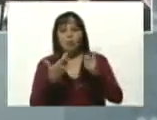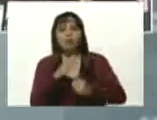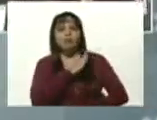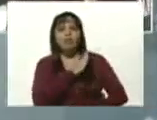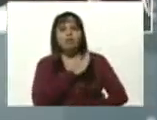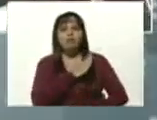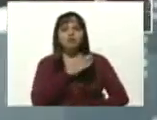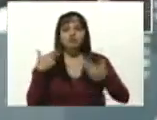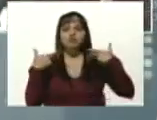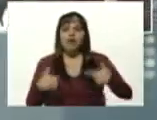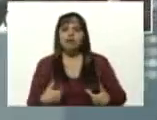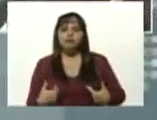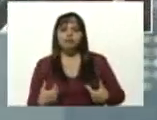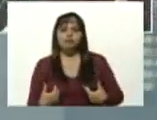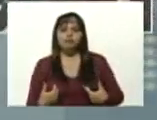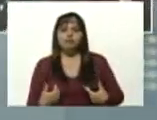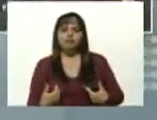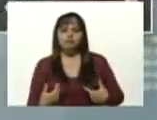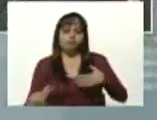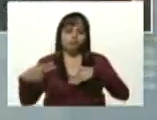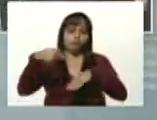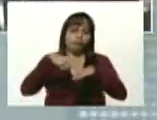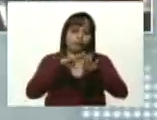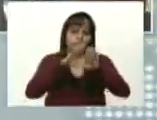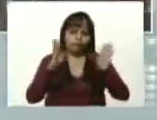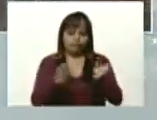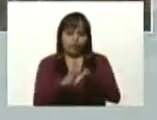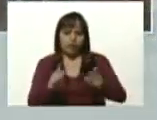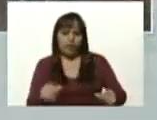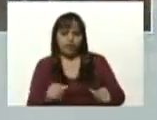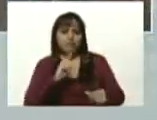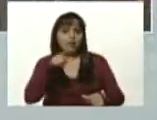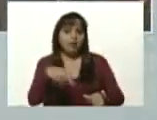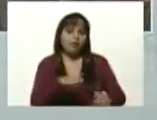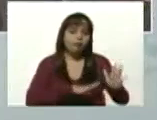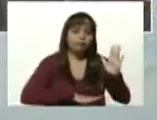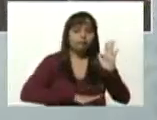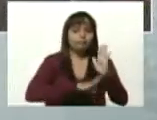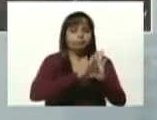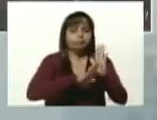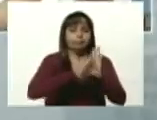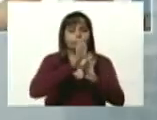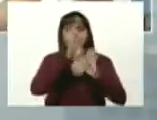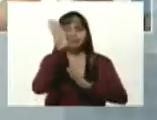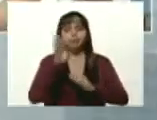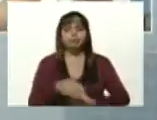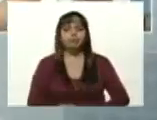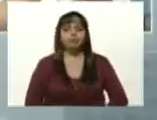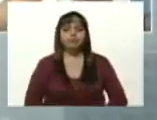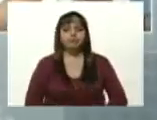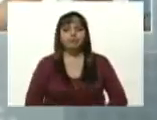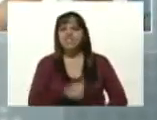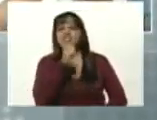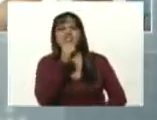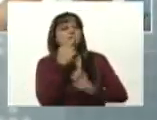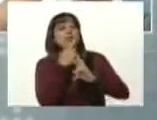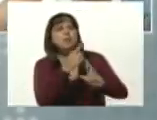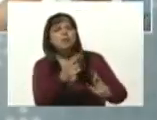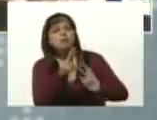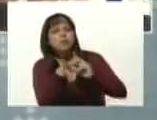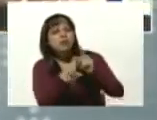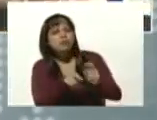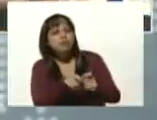los seres humanos, sobre la tierra, desde que evolucionamos? ¿Quién me responde la pregunta?